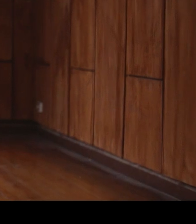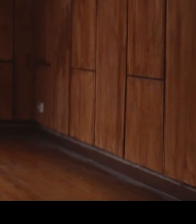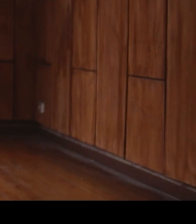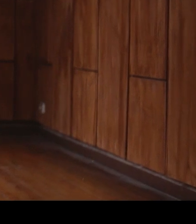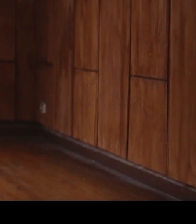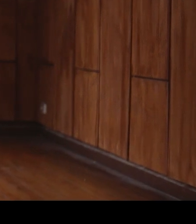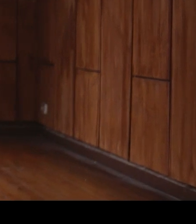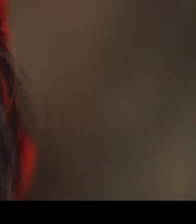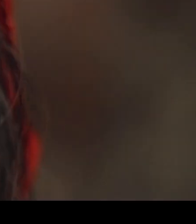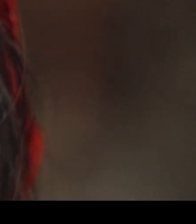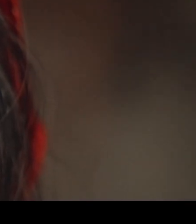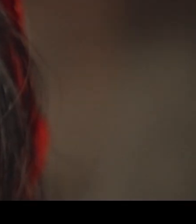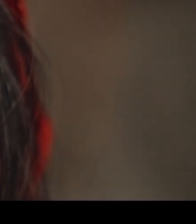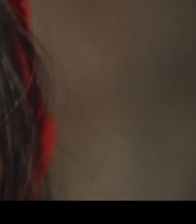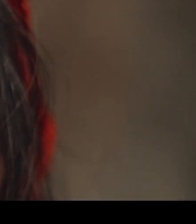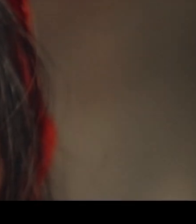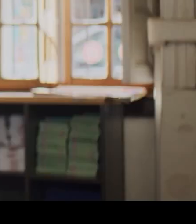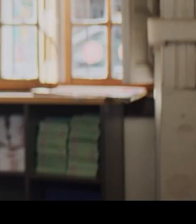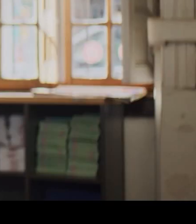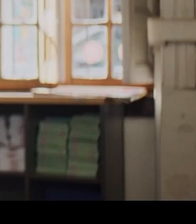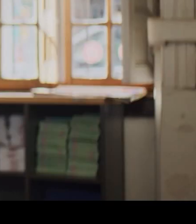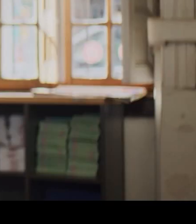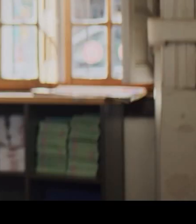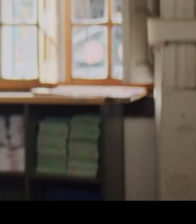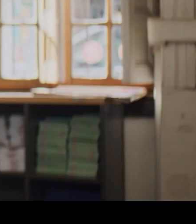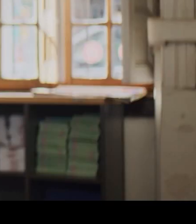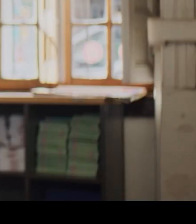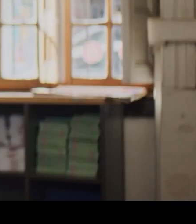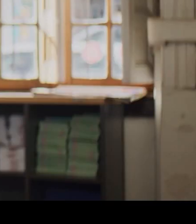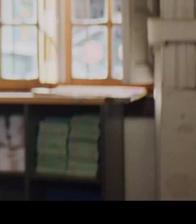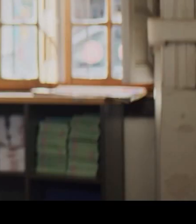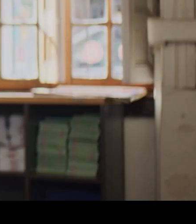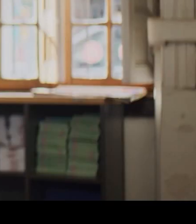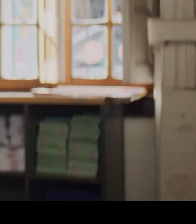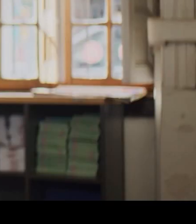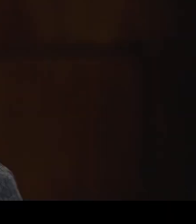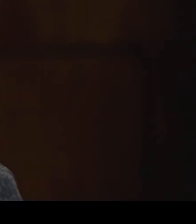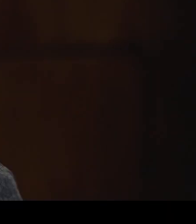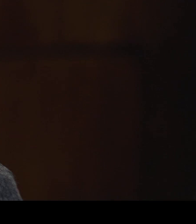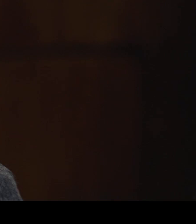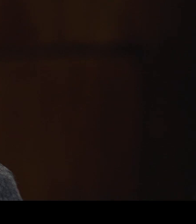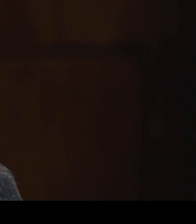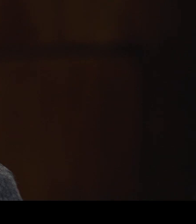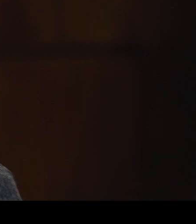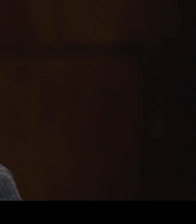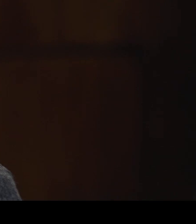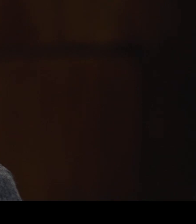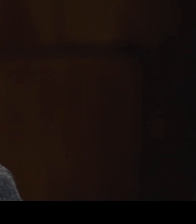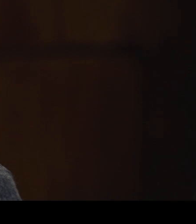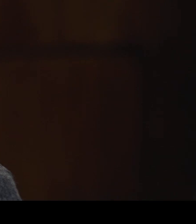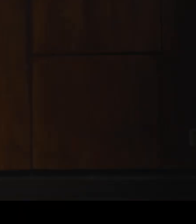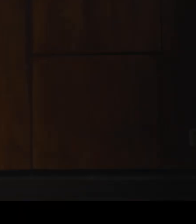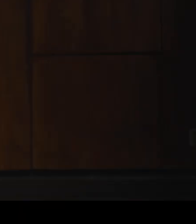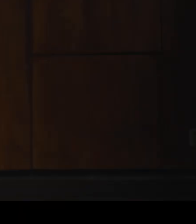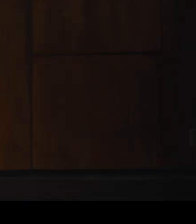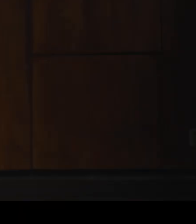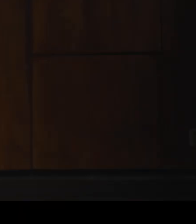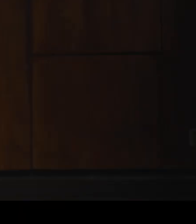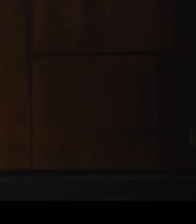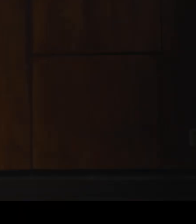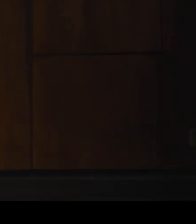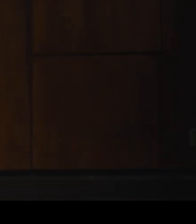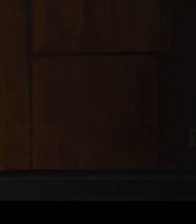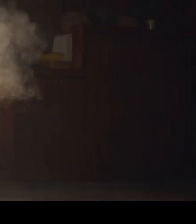En el año 98 nos enteramos con mi marido que vivíamos con VIH. Llegó a mi puerta. Yo no lo